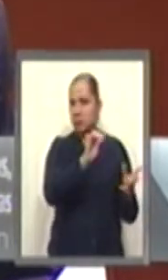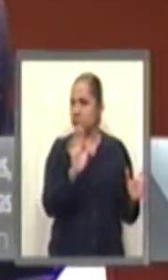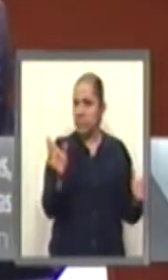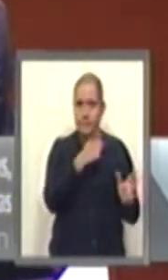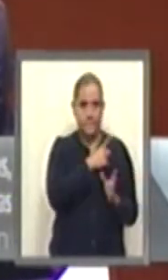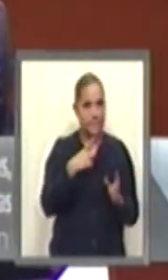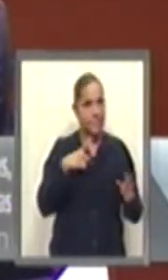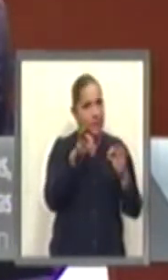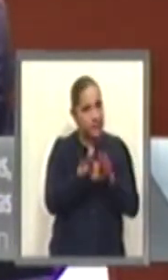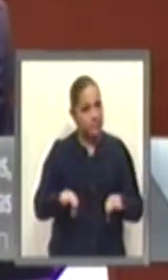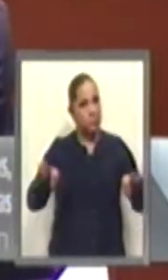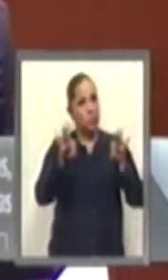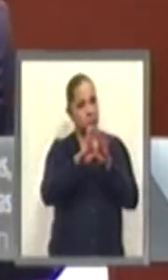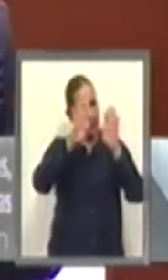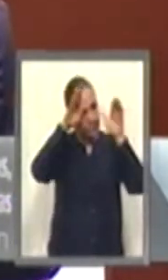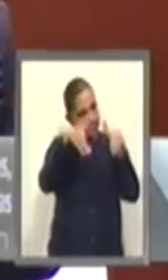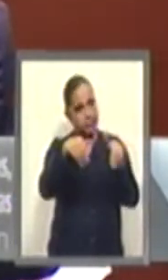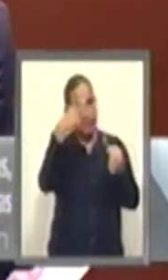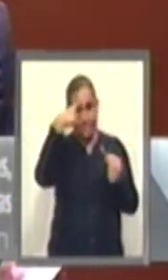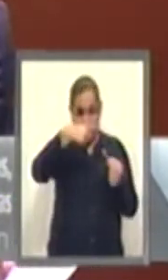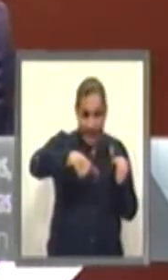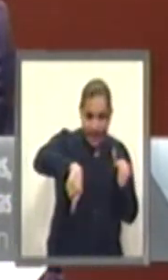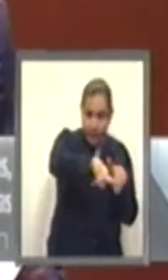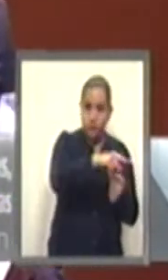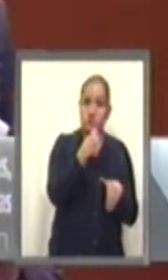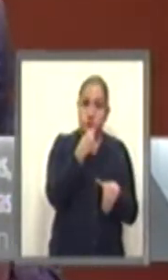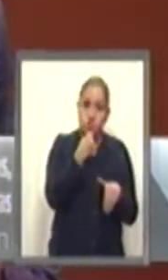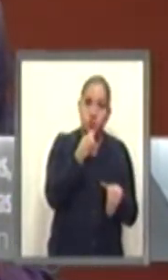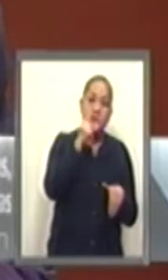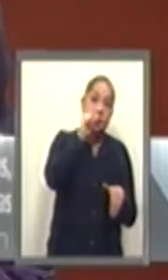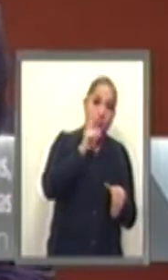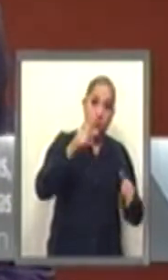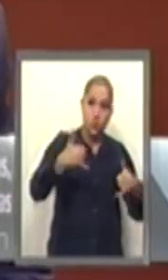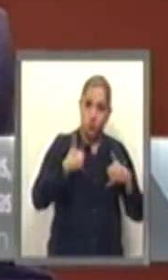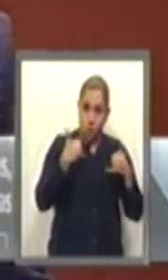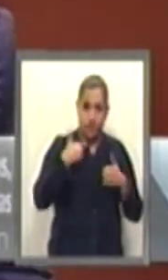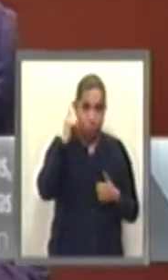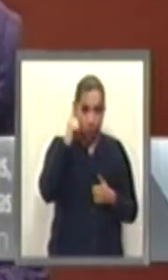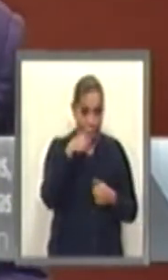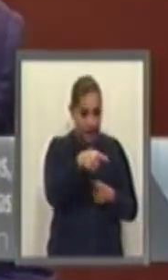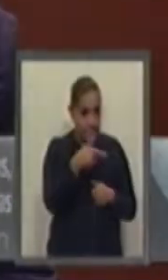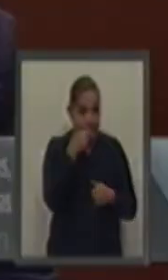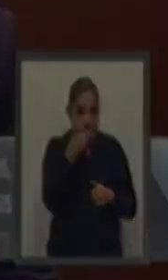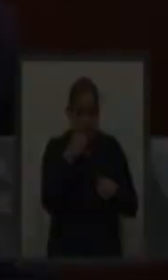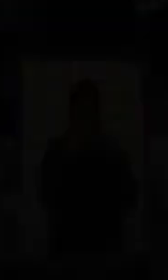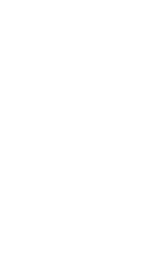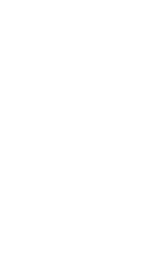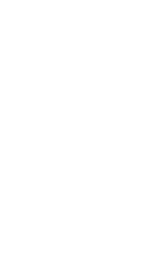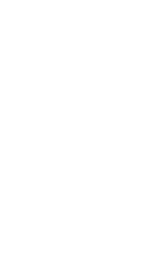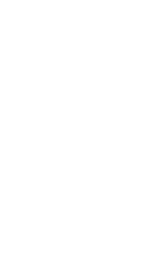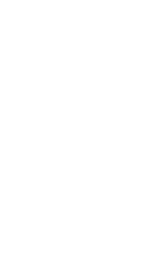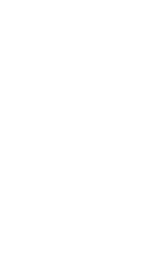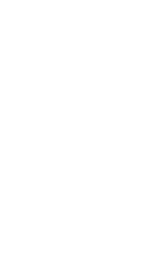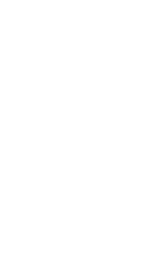niños y jóvenes es la mejor manera de garantizar un mejor futuro para todos. Es cuanto, presidente.